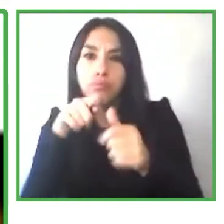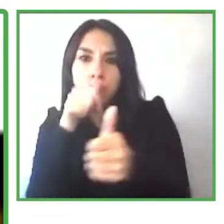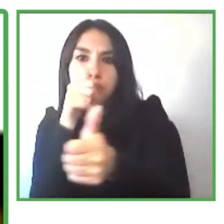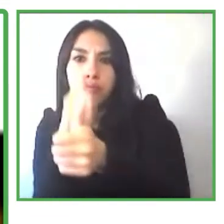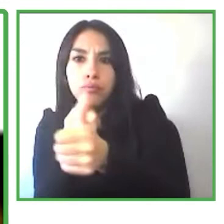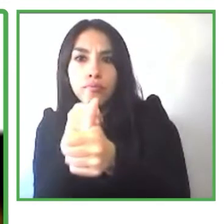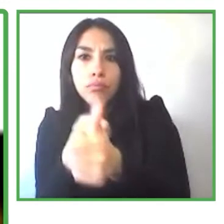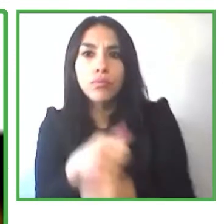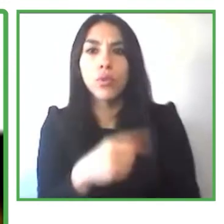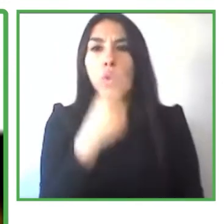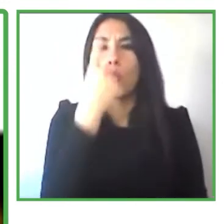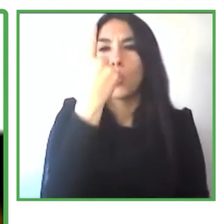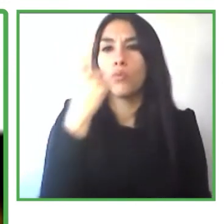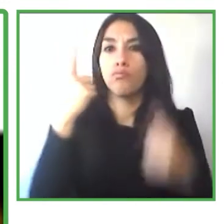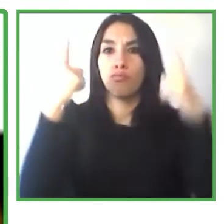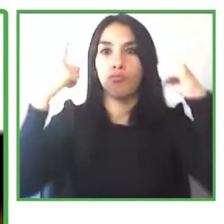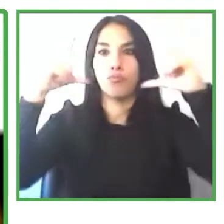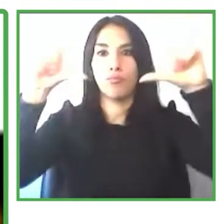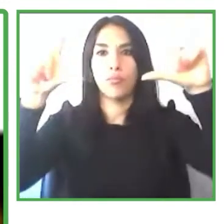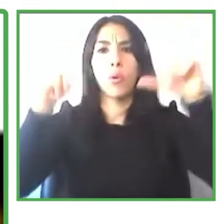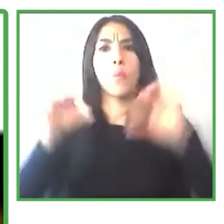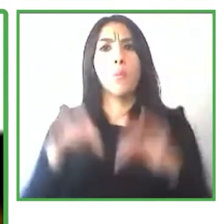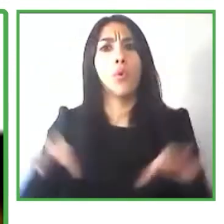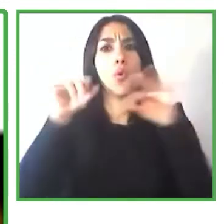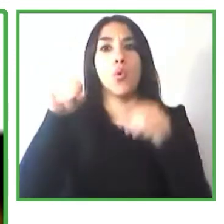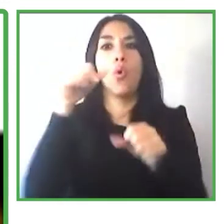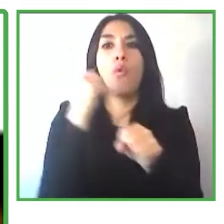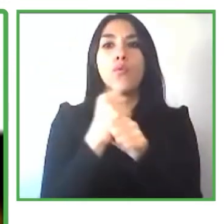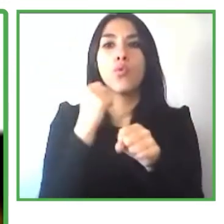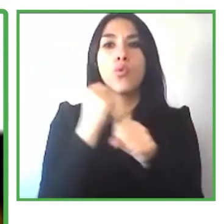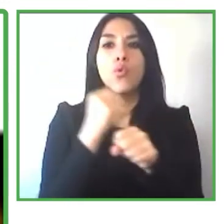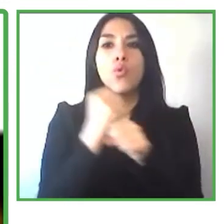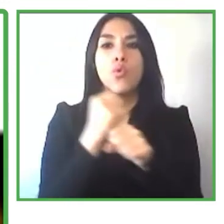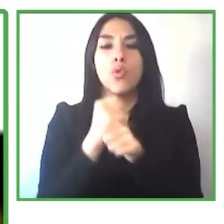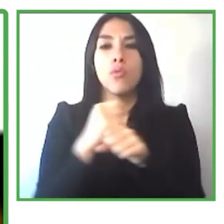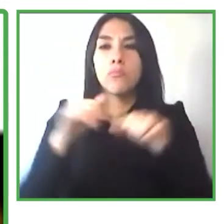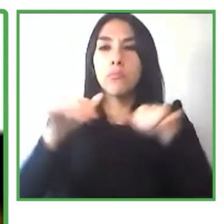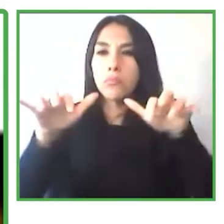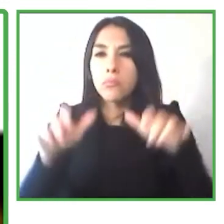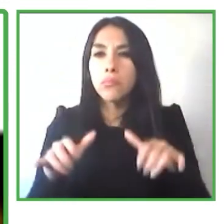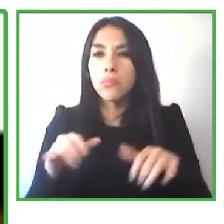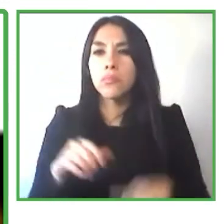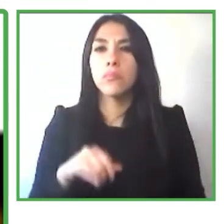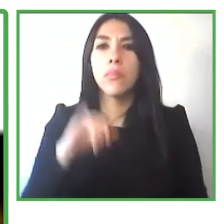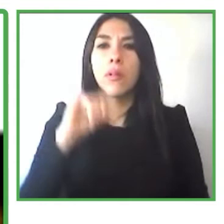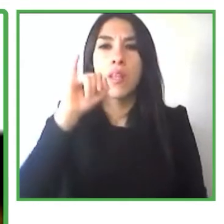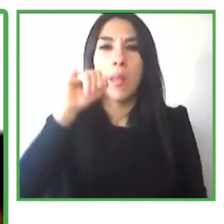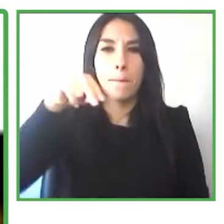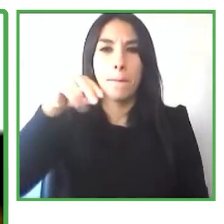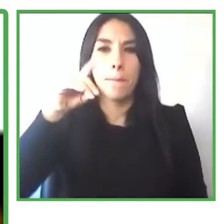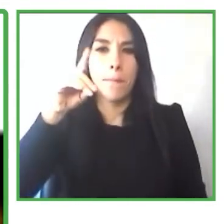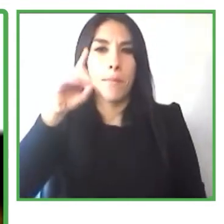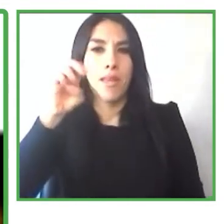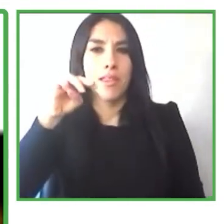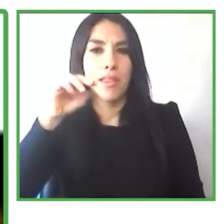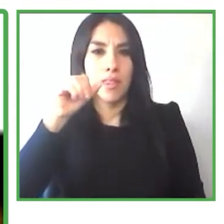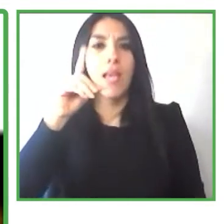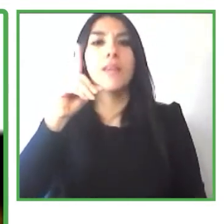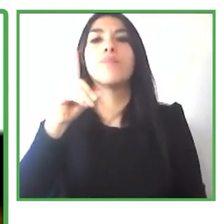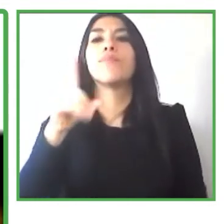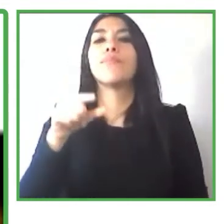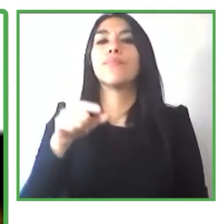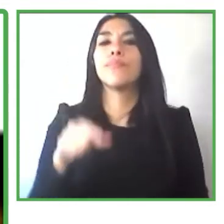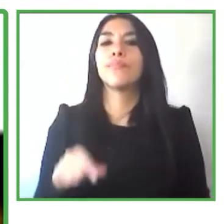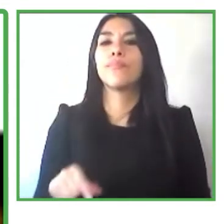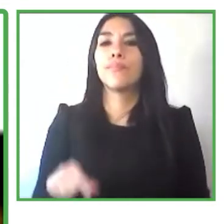es la iniciativa digital en demand donde nos concentramos primeramente en Asia y la idea es que más personas con discapacidades